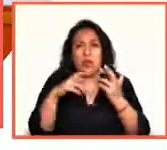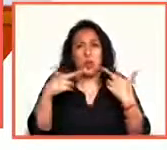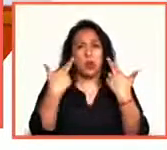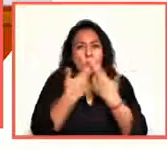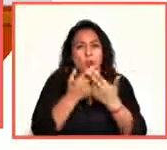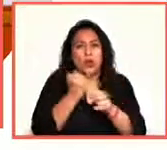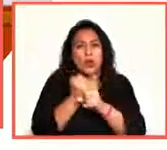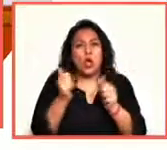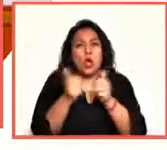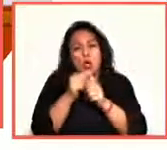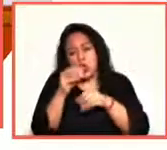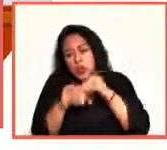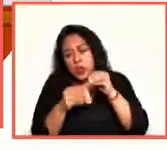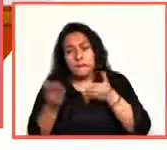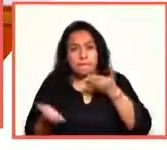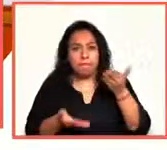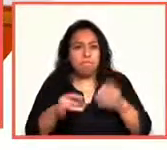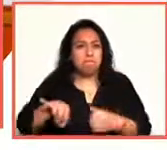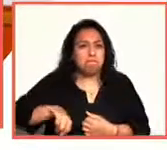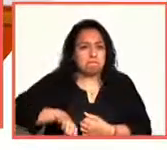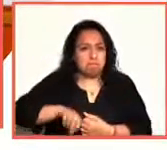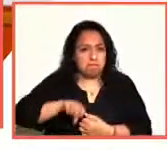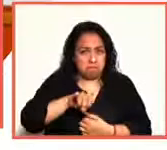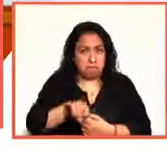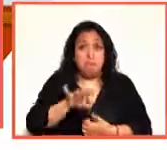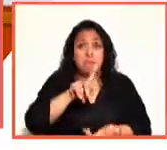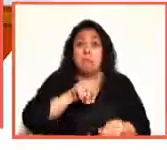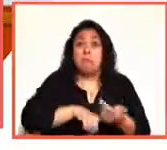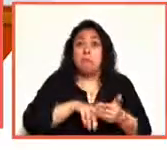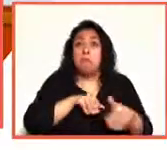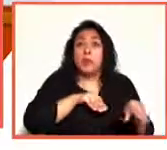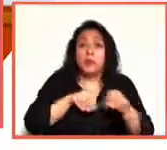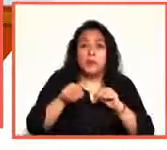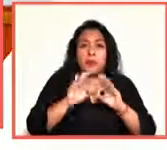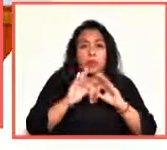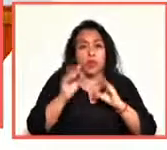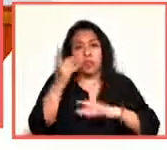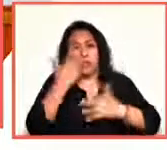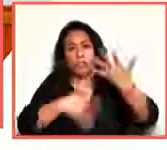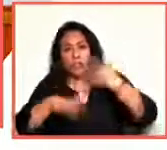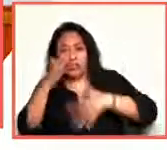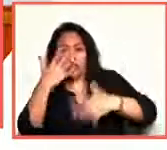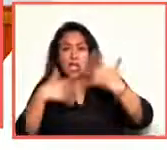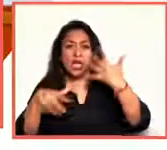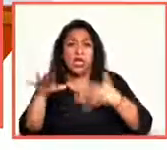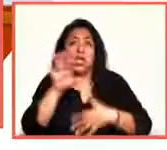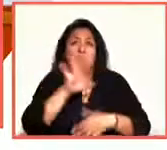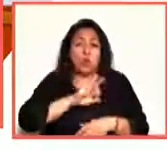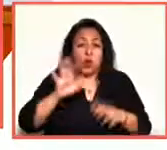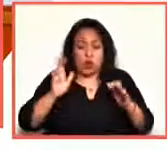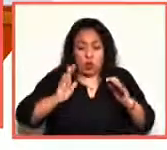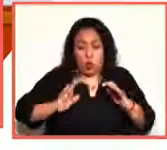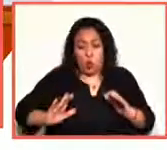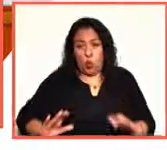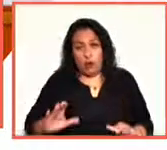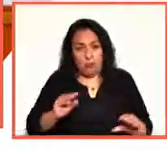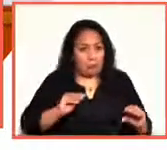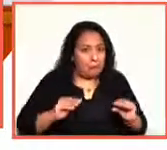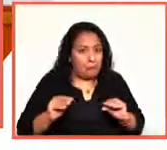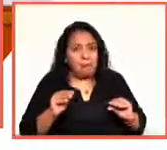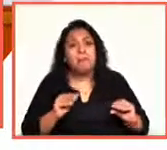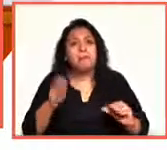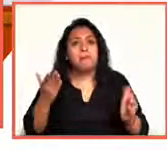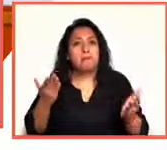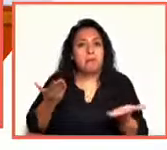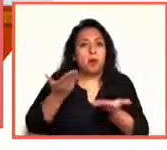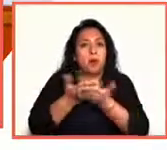coreografía muy interesante. A través del movimiento, el lenguaje de señas y las posibilidades del cuerpo nos proponen una nueva